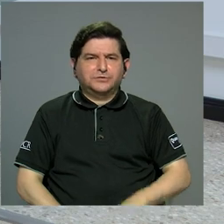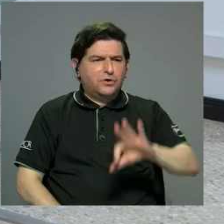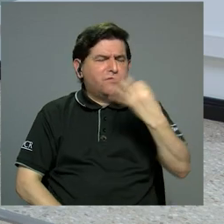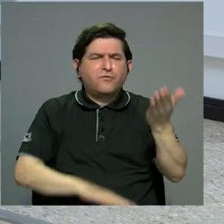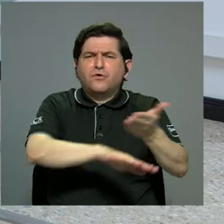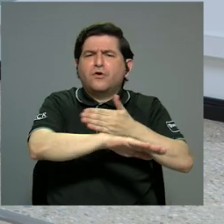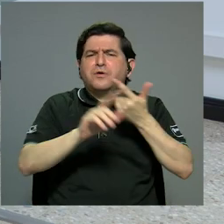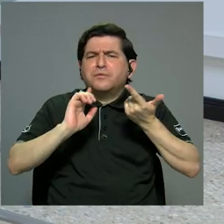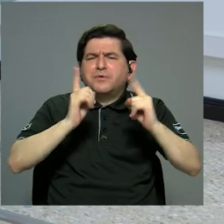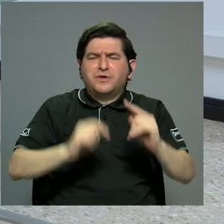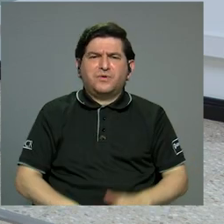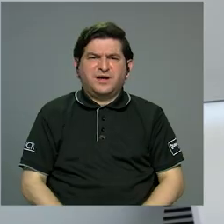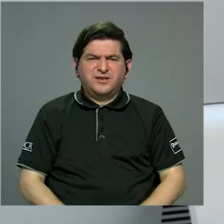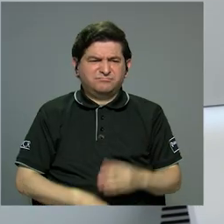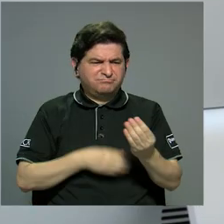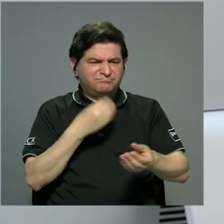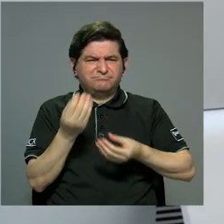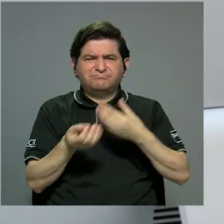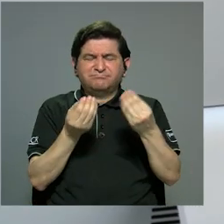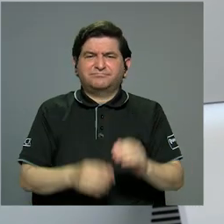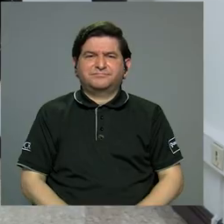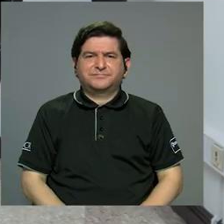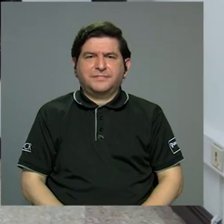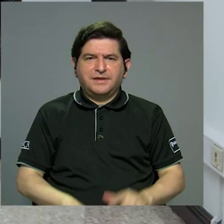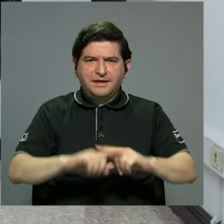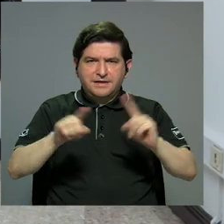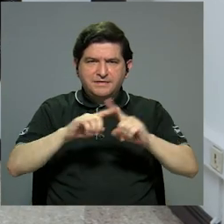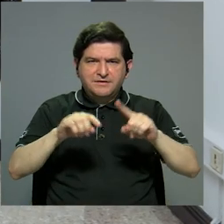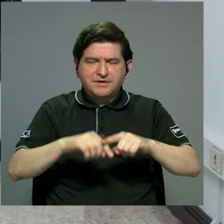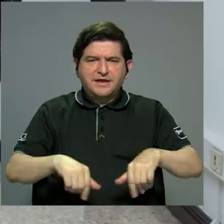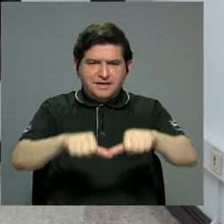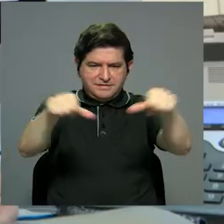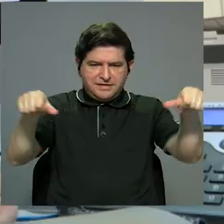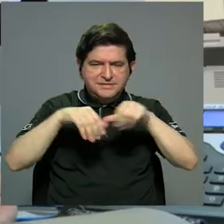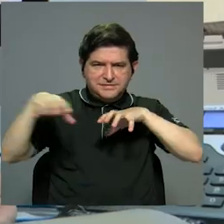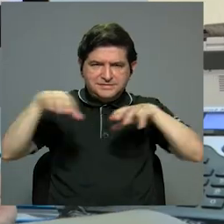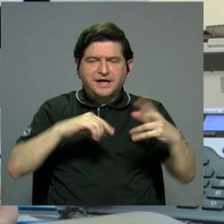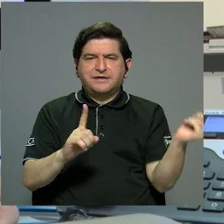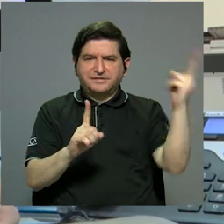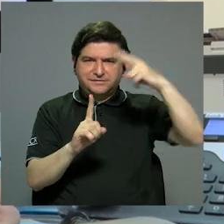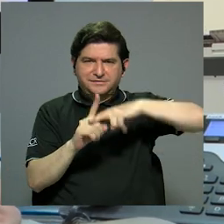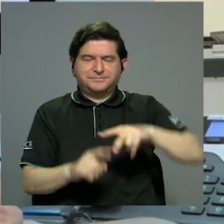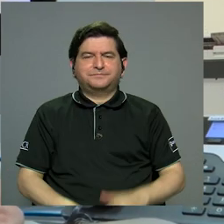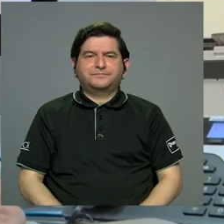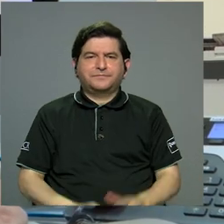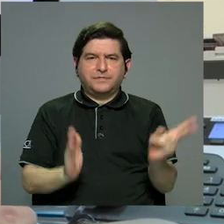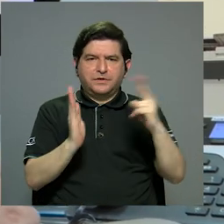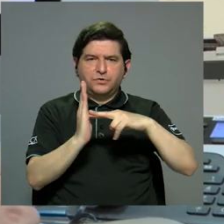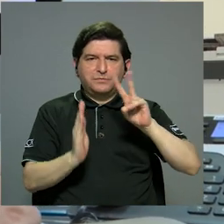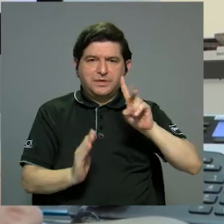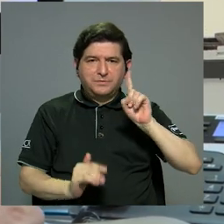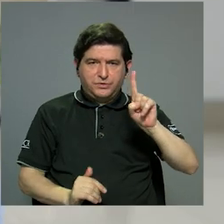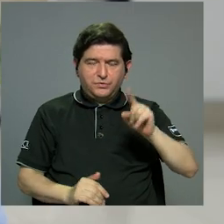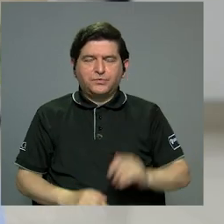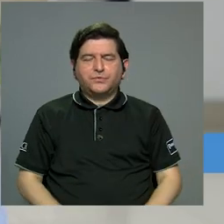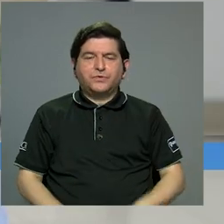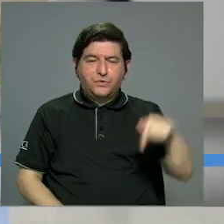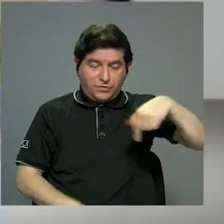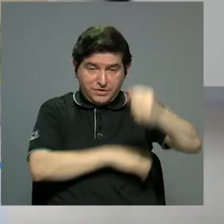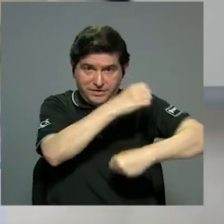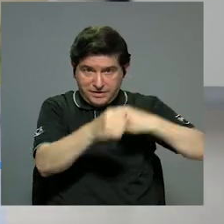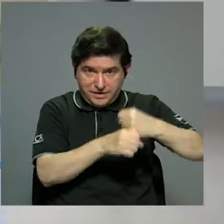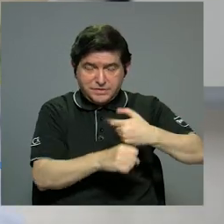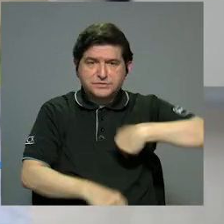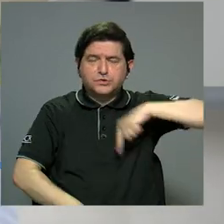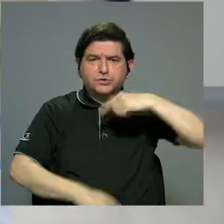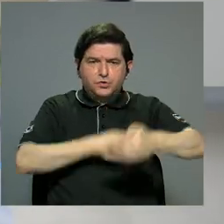qué forma se ha avanzado? ¿Qué se ha hecho? Estas han sido algunas de las líneas de acción ejecutadas. Desde el 2021 y durante este